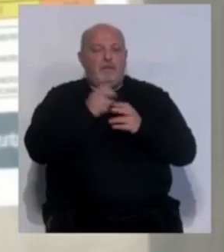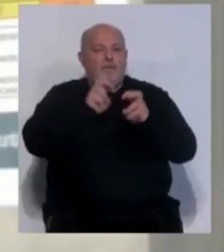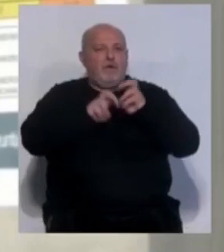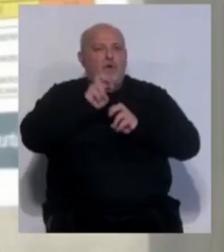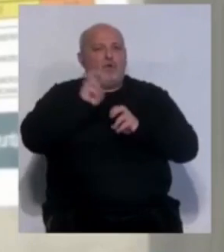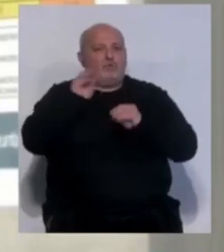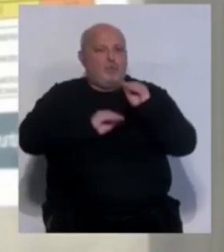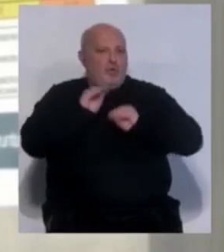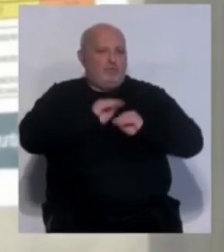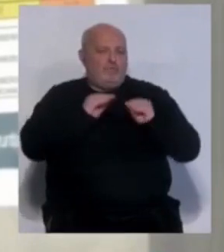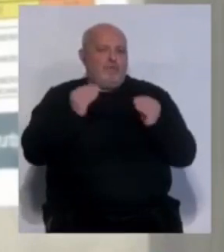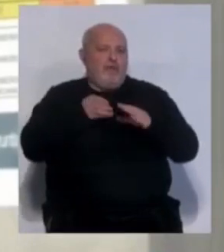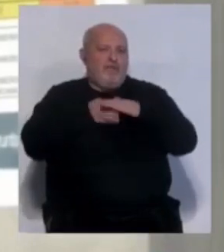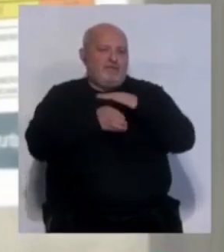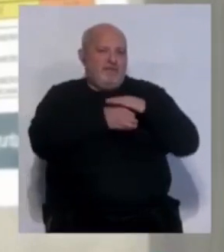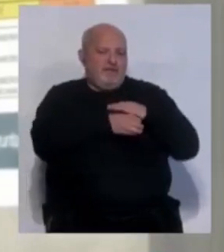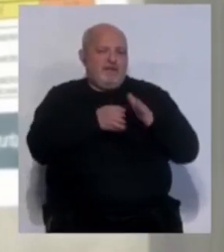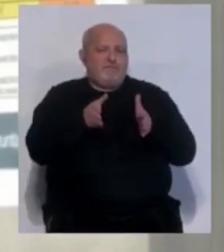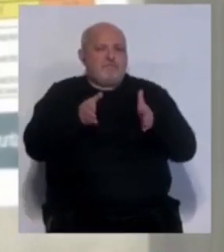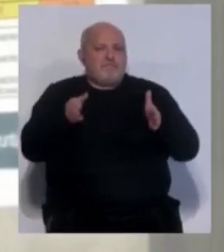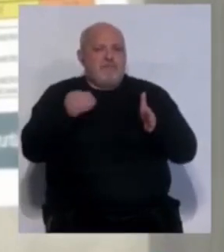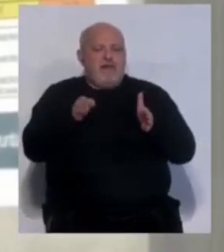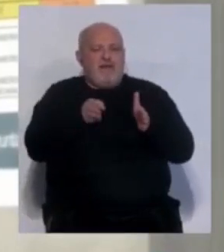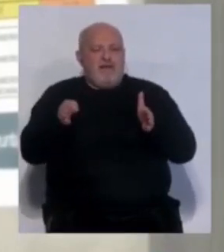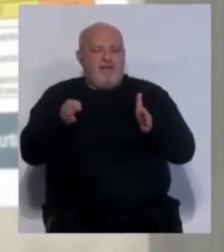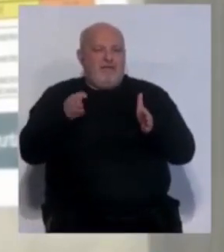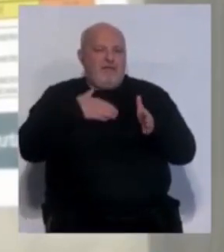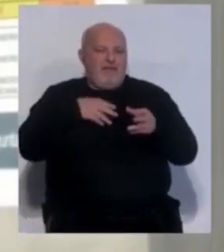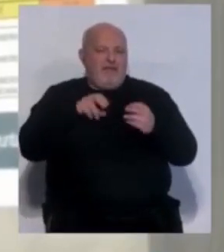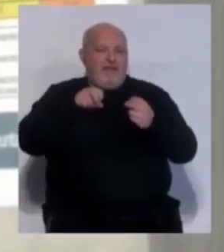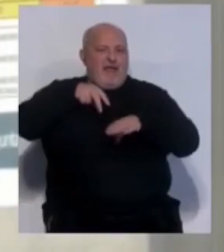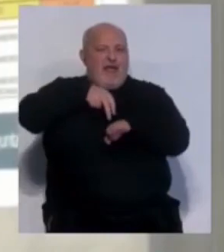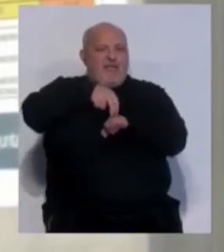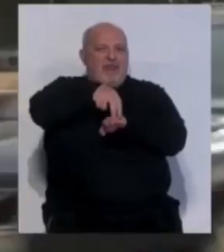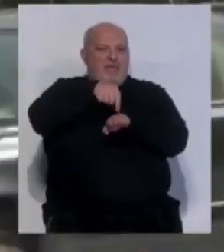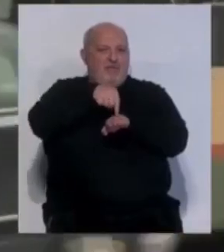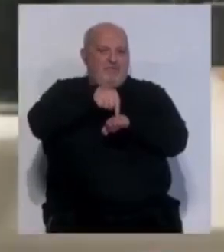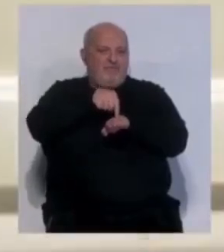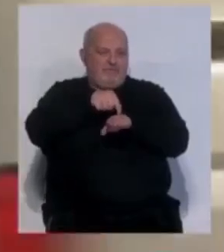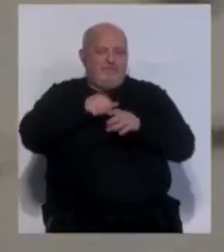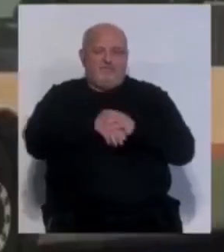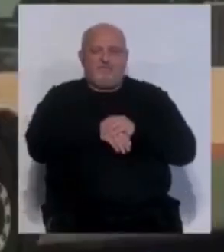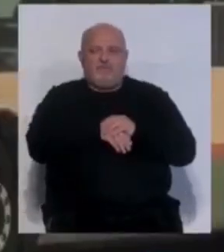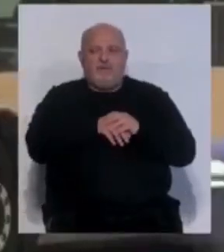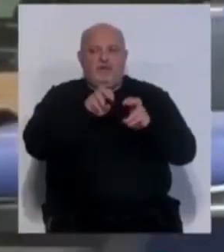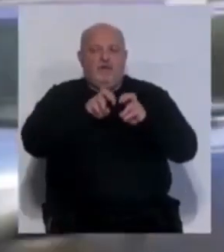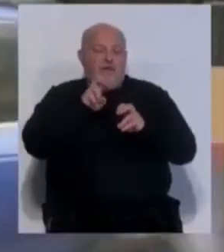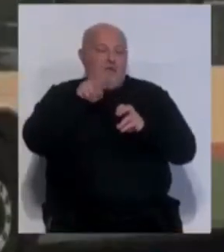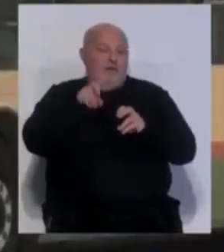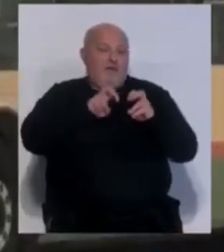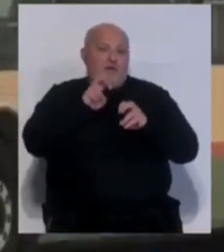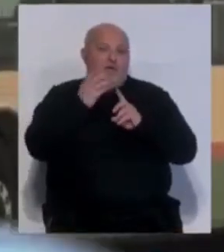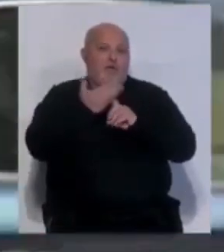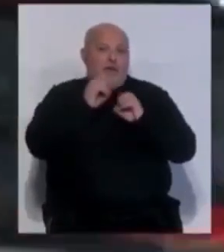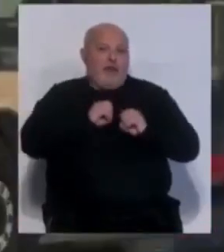buscado otras soluciones que mejoren la accesibilidad y la anchura del acerado, pero siempre buscando también no